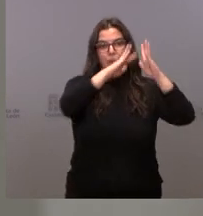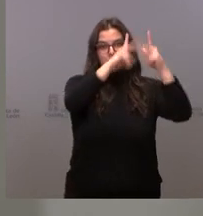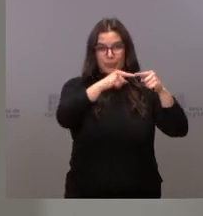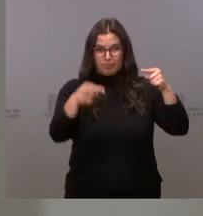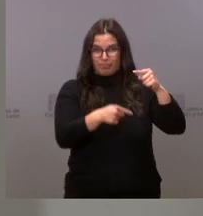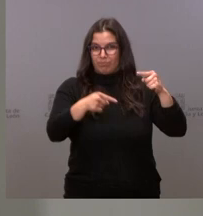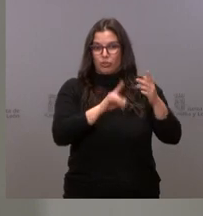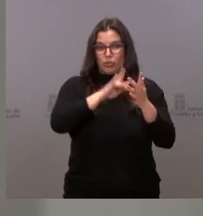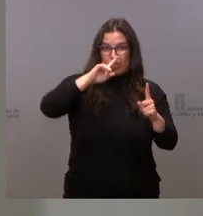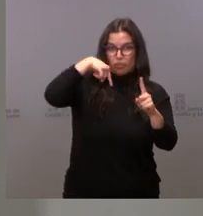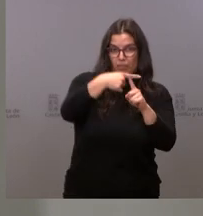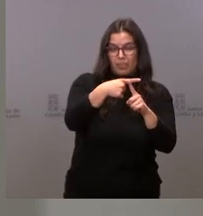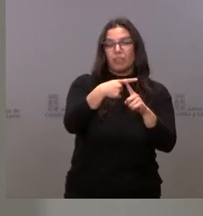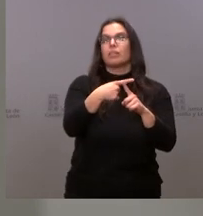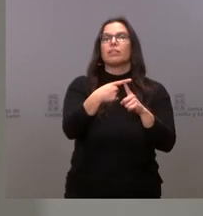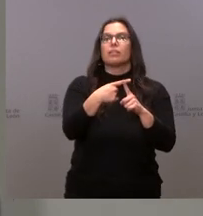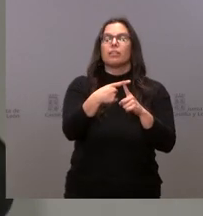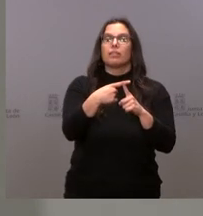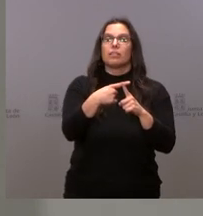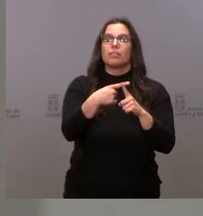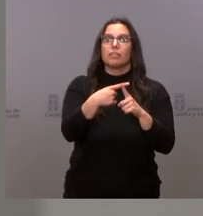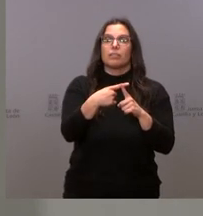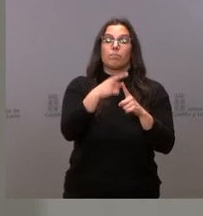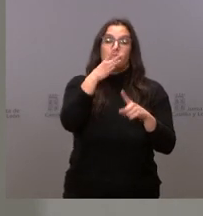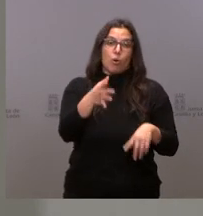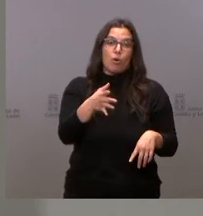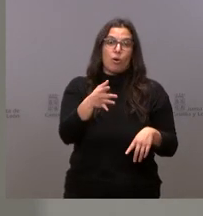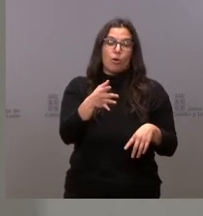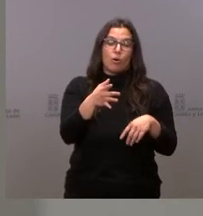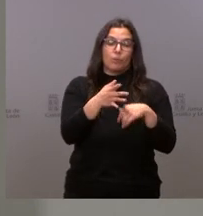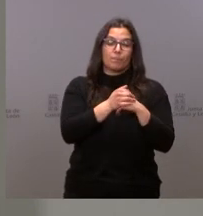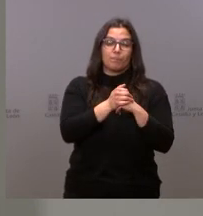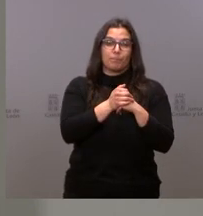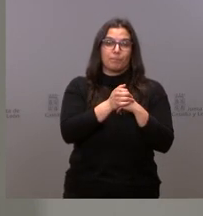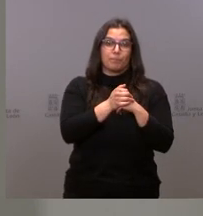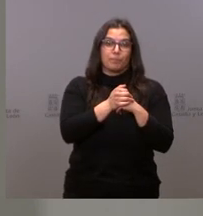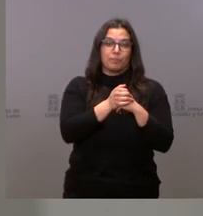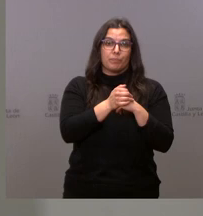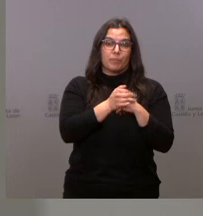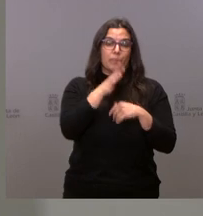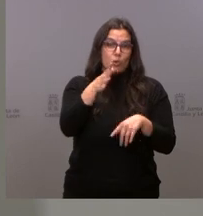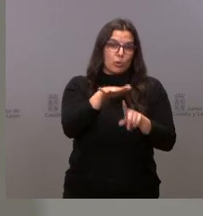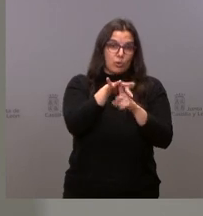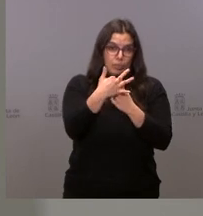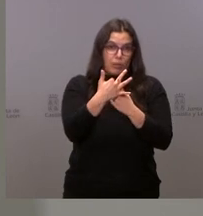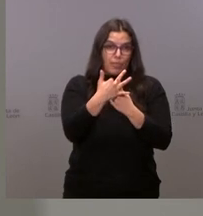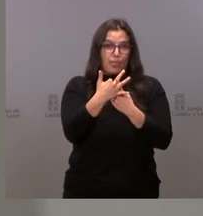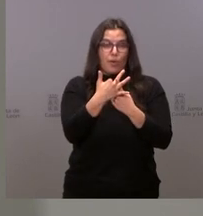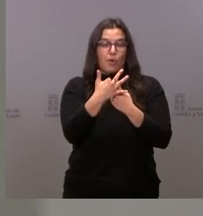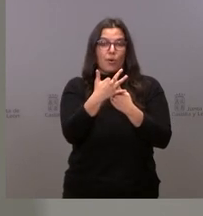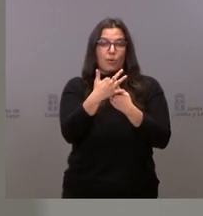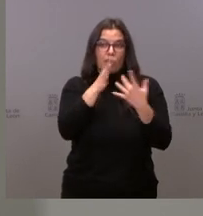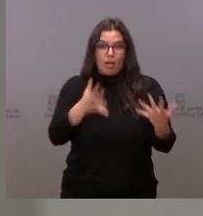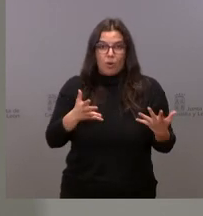generar durante el próximo año 2022, a consecuencia de la situación que vivimos en